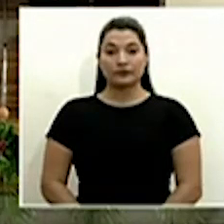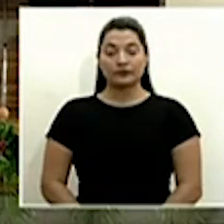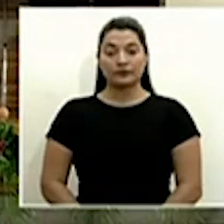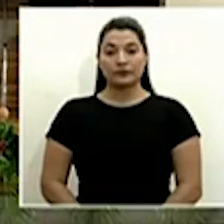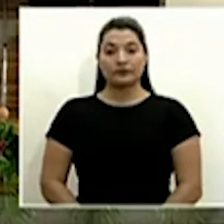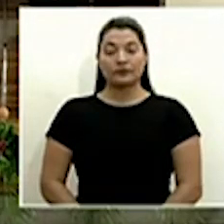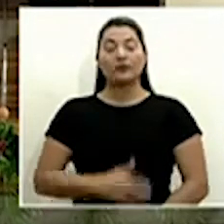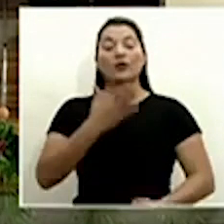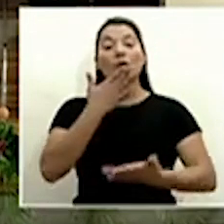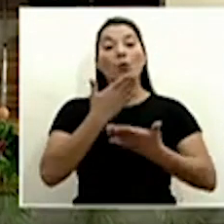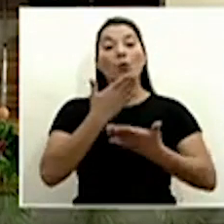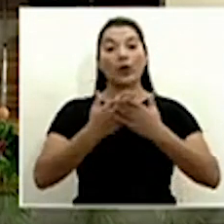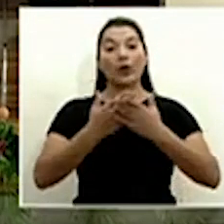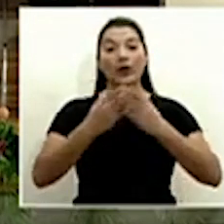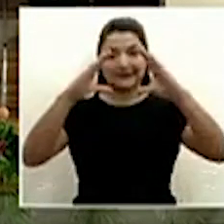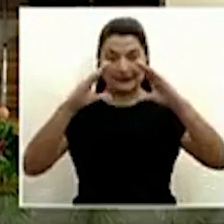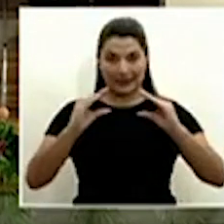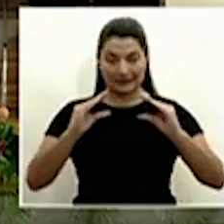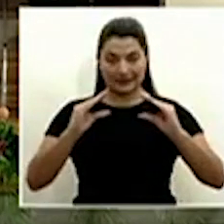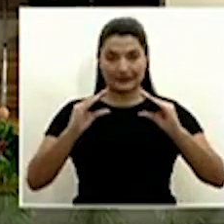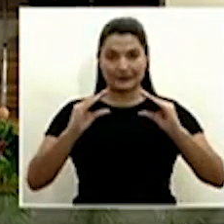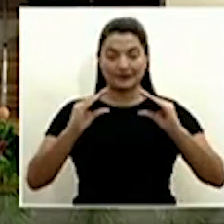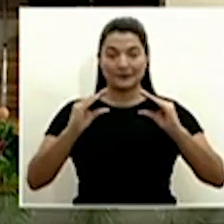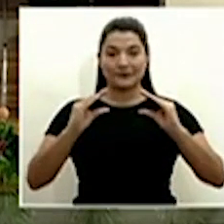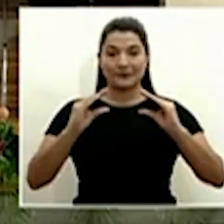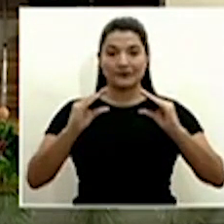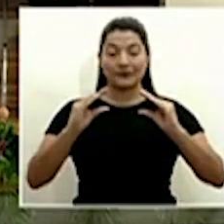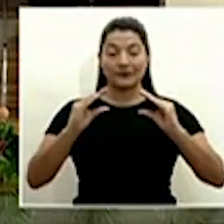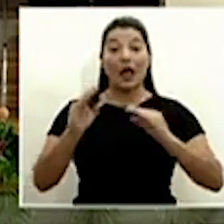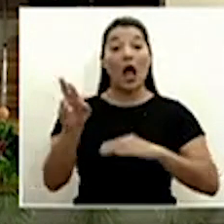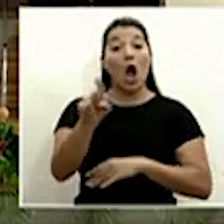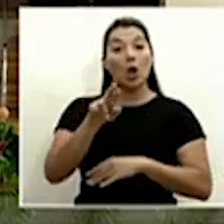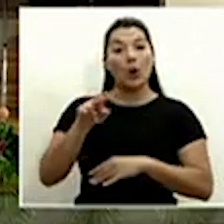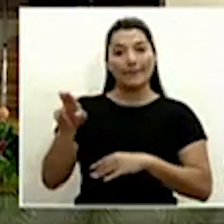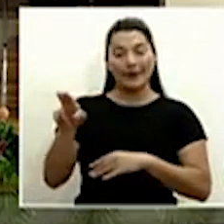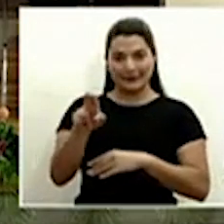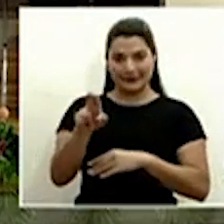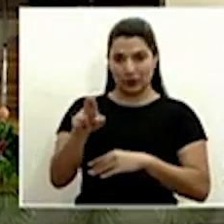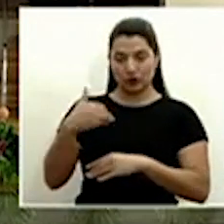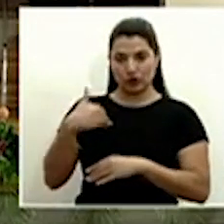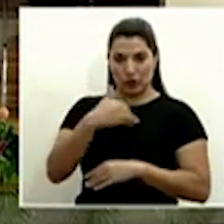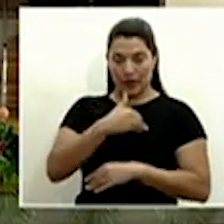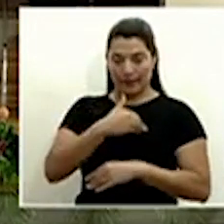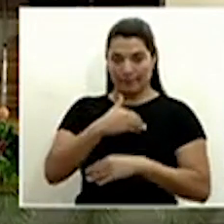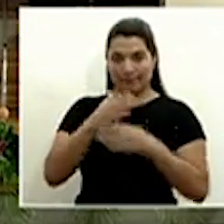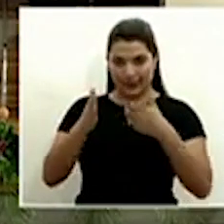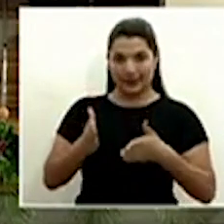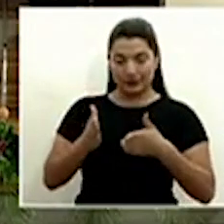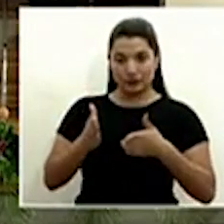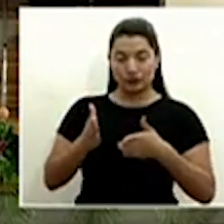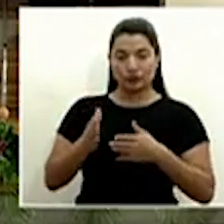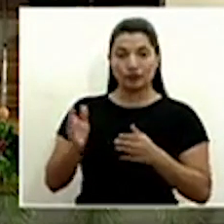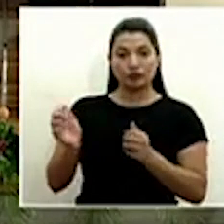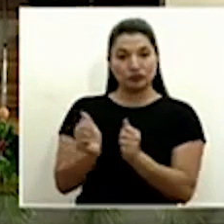Muy buenas tardes a los compañeros del gabinete, doña Diala, doña Silvia, don Michael.